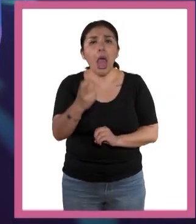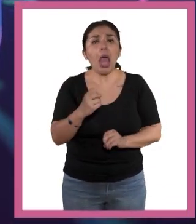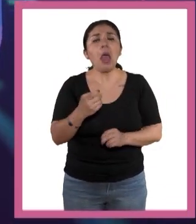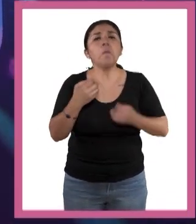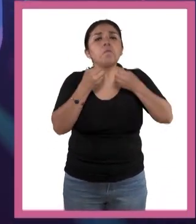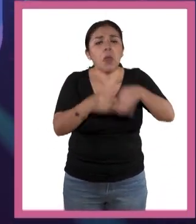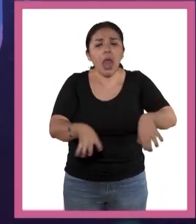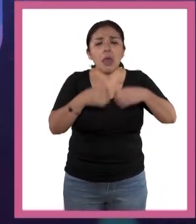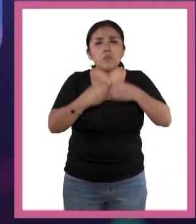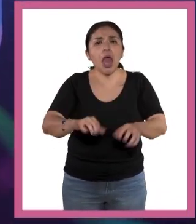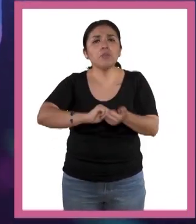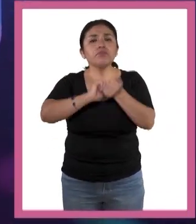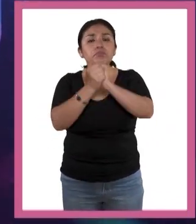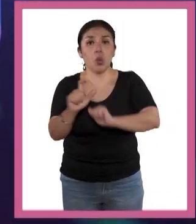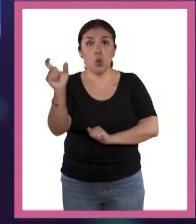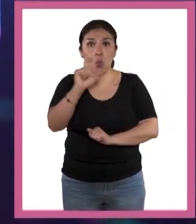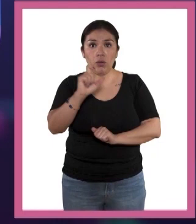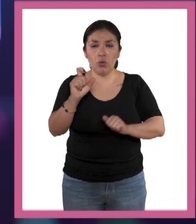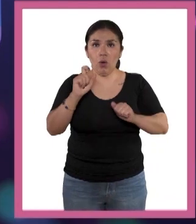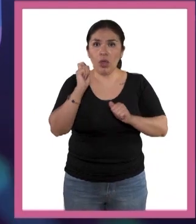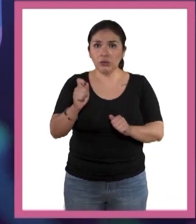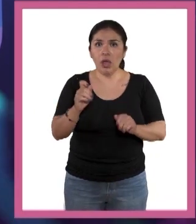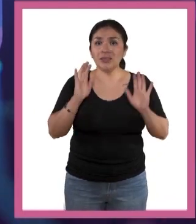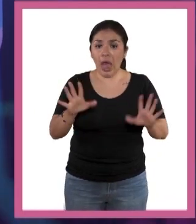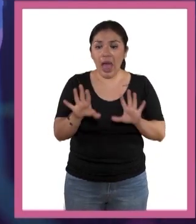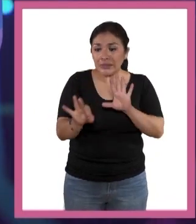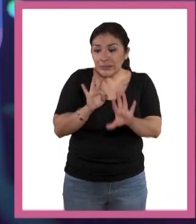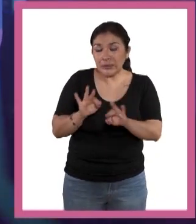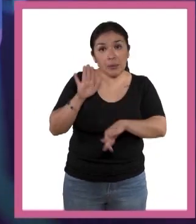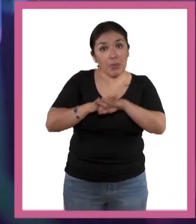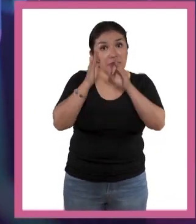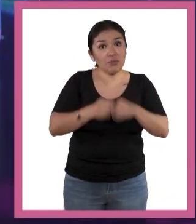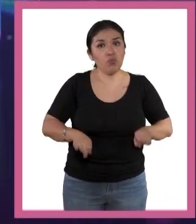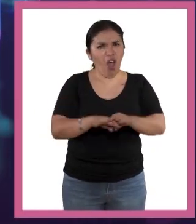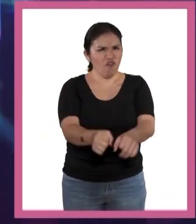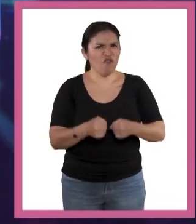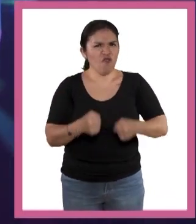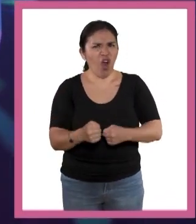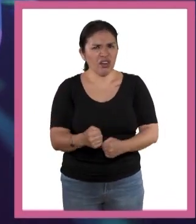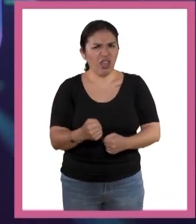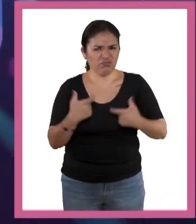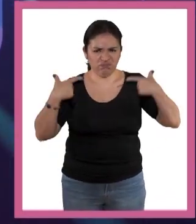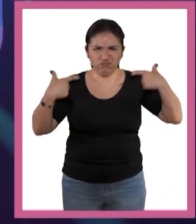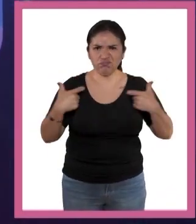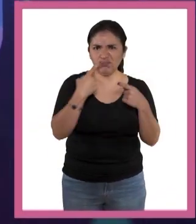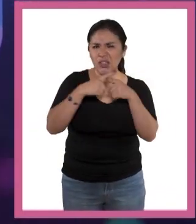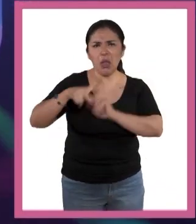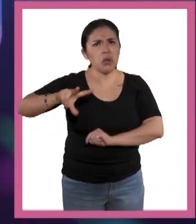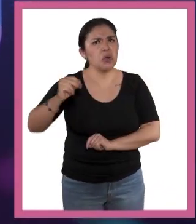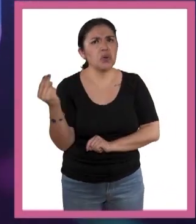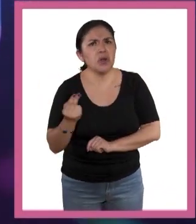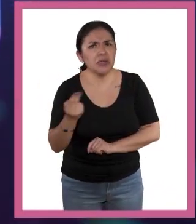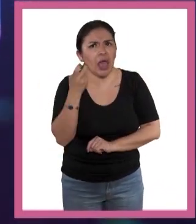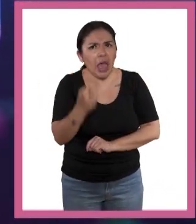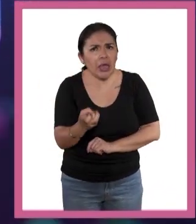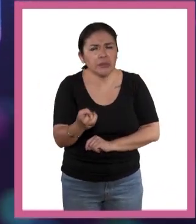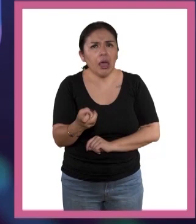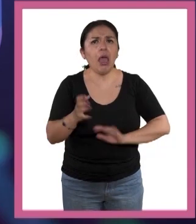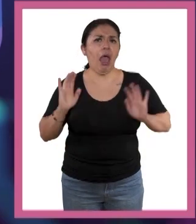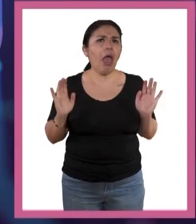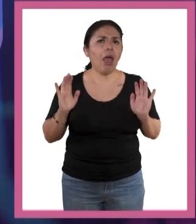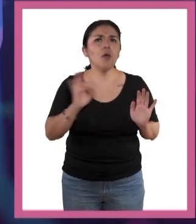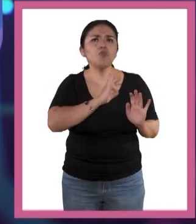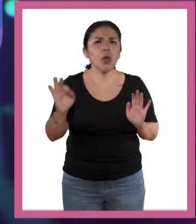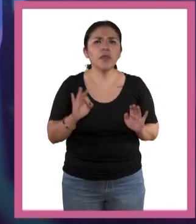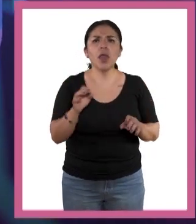perdiendo. Cuando deja de ser una presión de selección tan importante, de ser fuerte, robusto y resistente, cuando ya no es una presión de selección